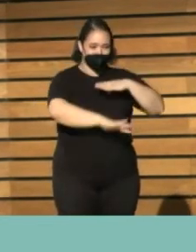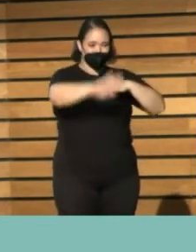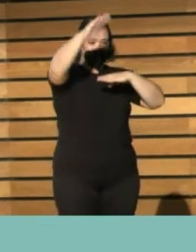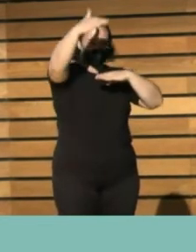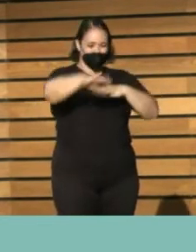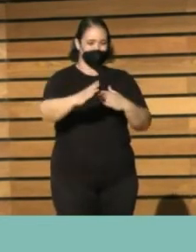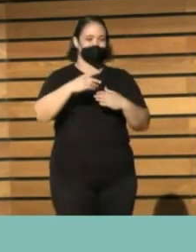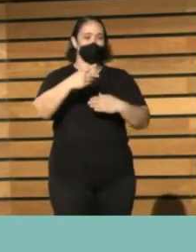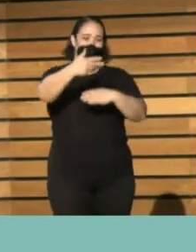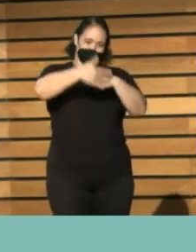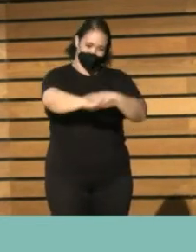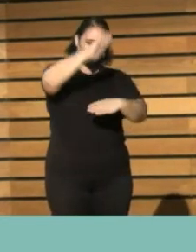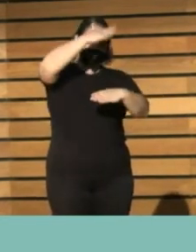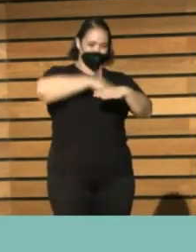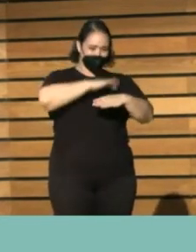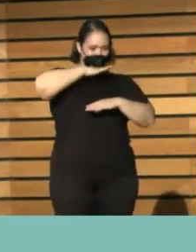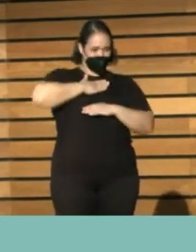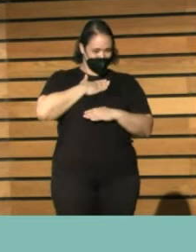nosotros